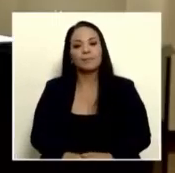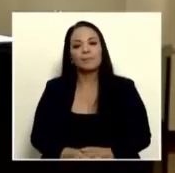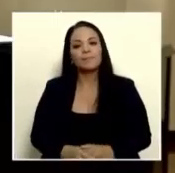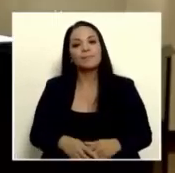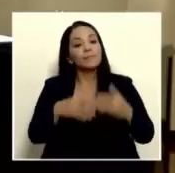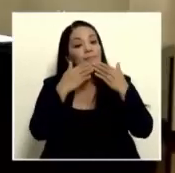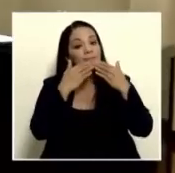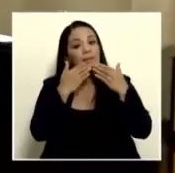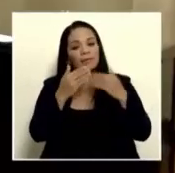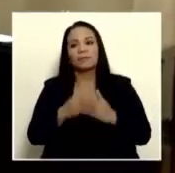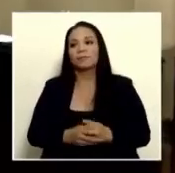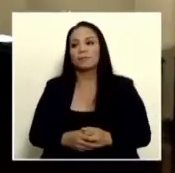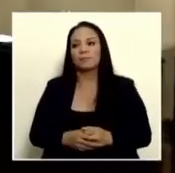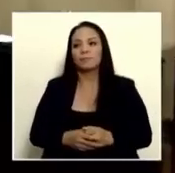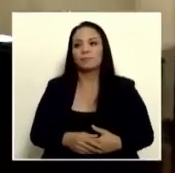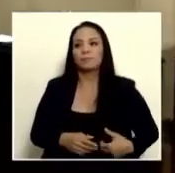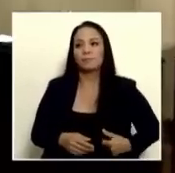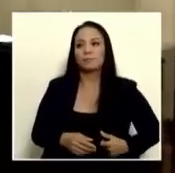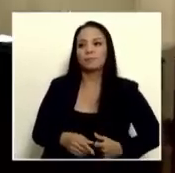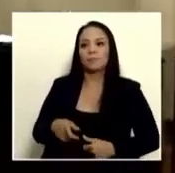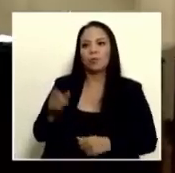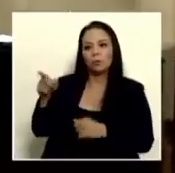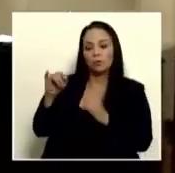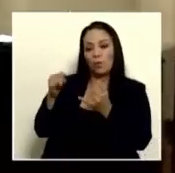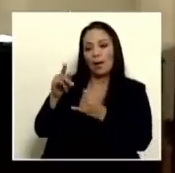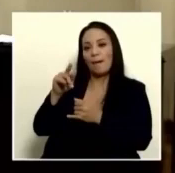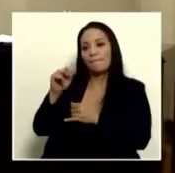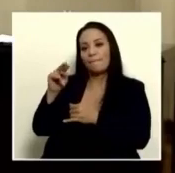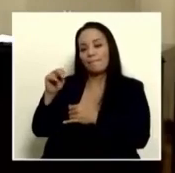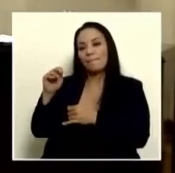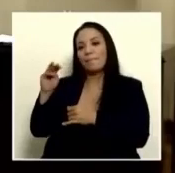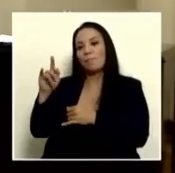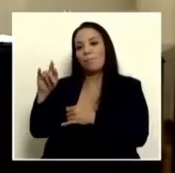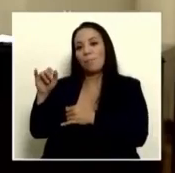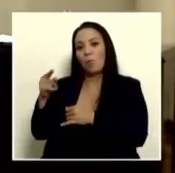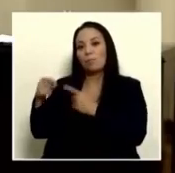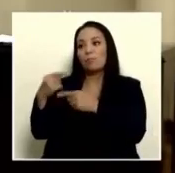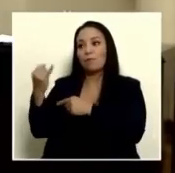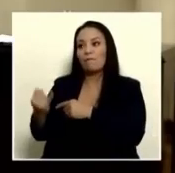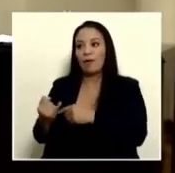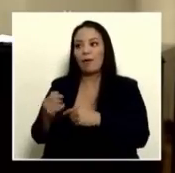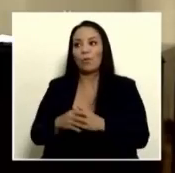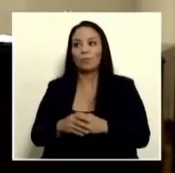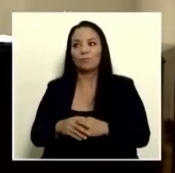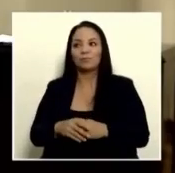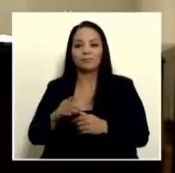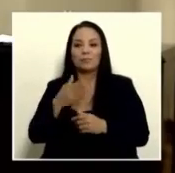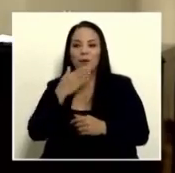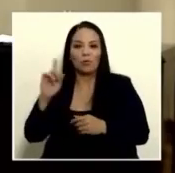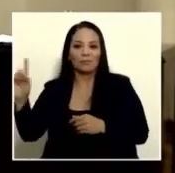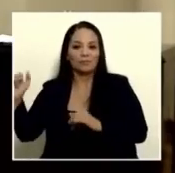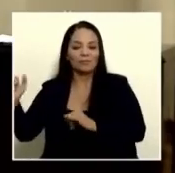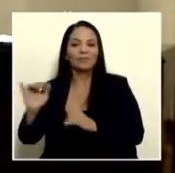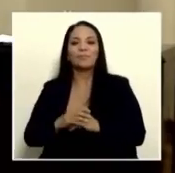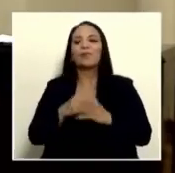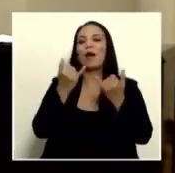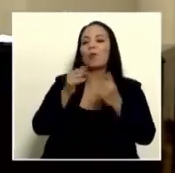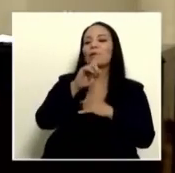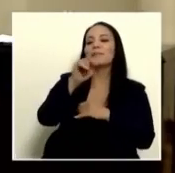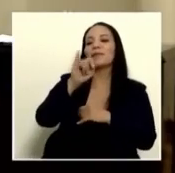muchas gracias muchas al señor ministro usted huele a ping pong ahí se va a poner flaco no ahora continuamos la consulta es para Limas ok